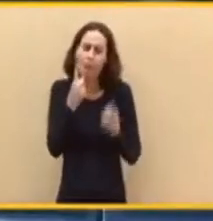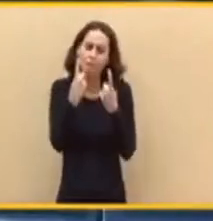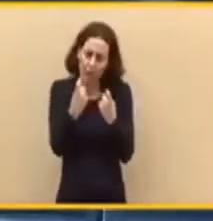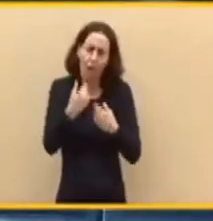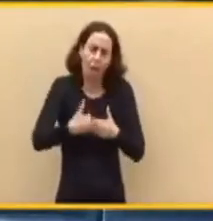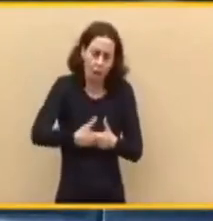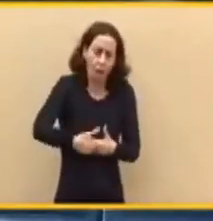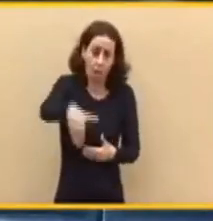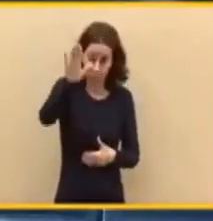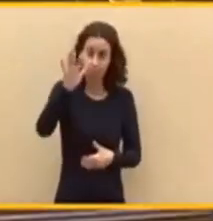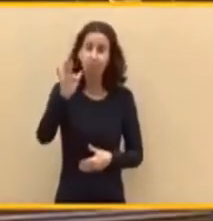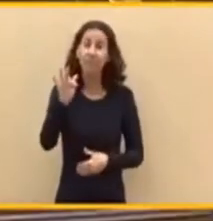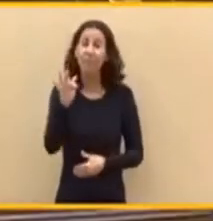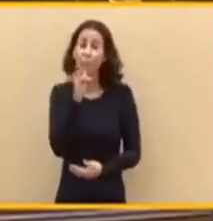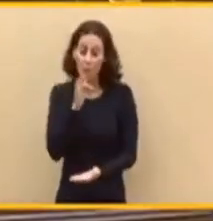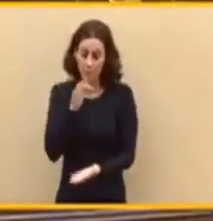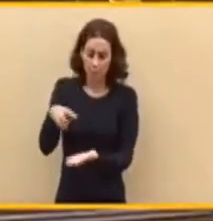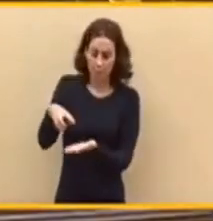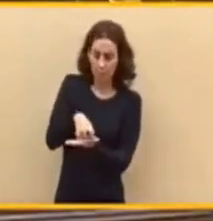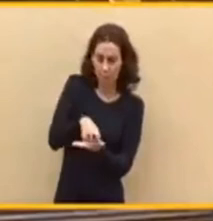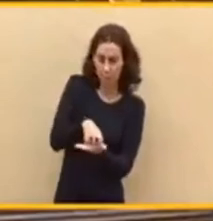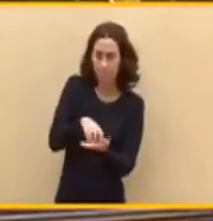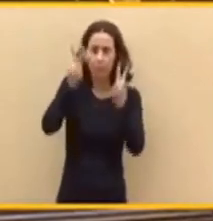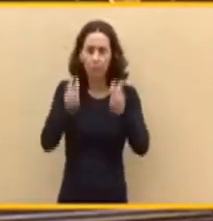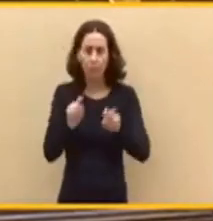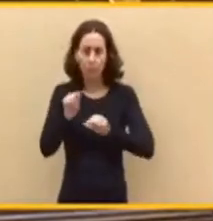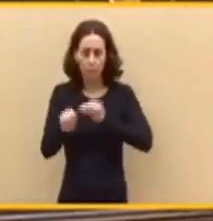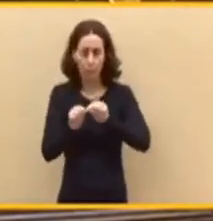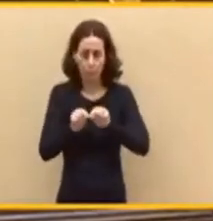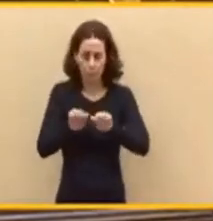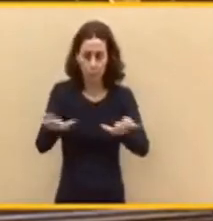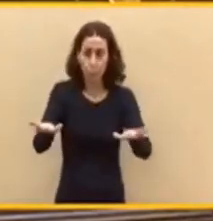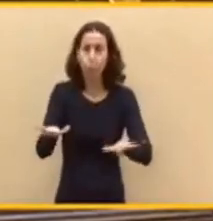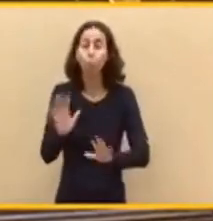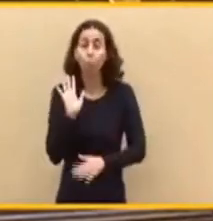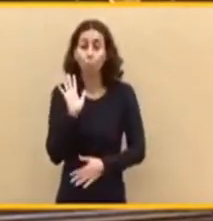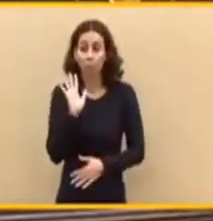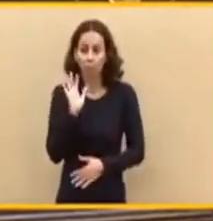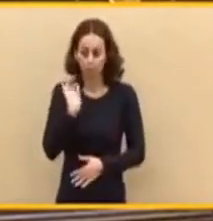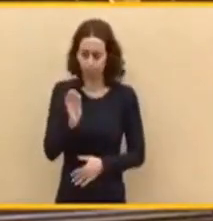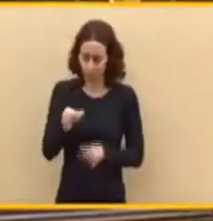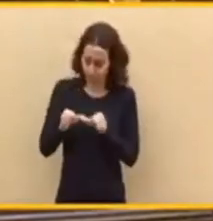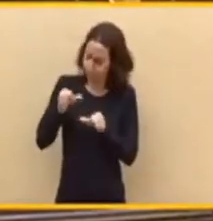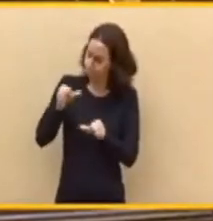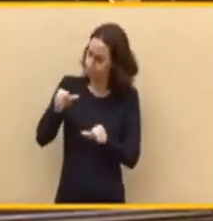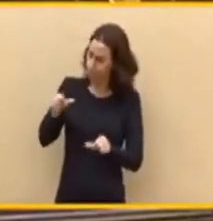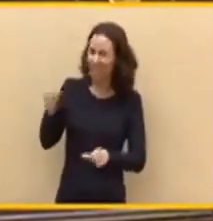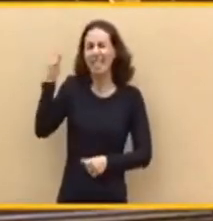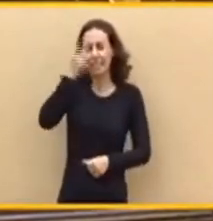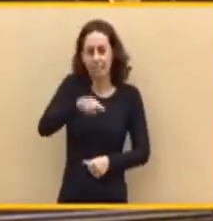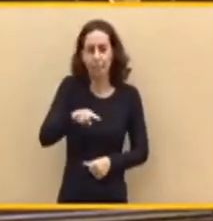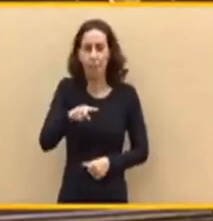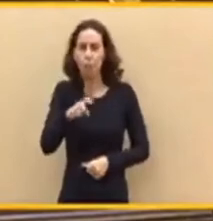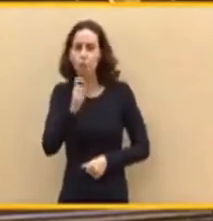hay muchas incertidumbres acerca del virus, pero también es verdad que en estos meses sabemos las medidas que son efectivas para luchar contra él.